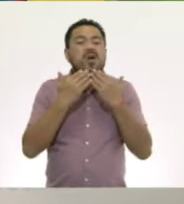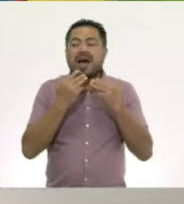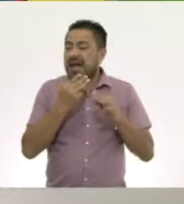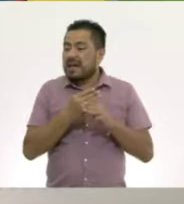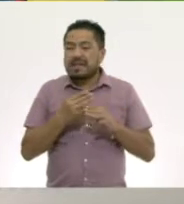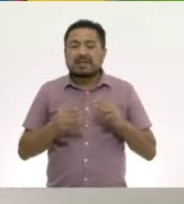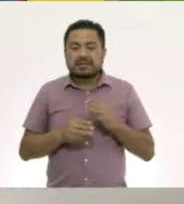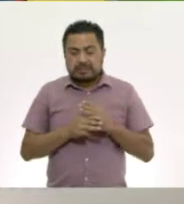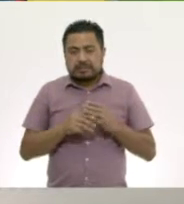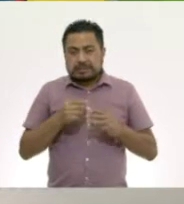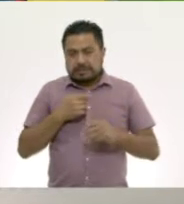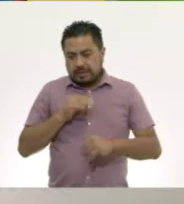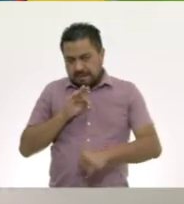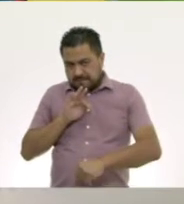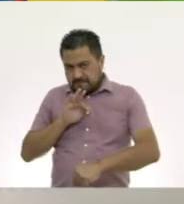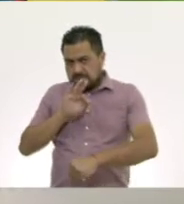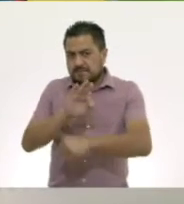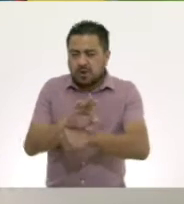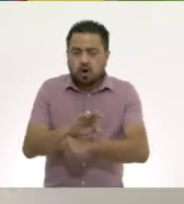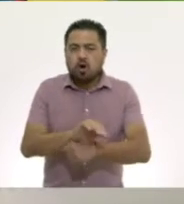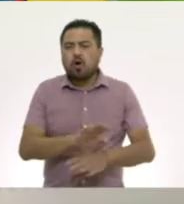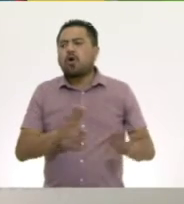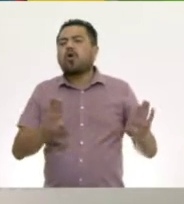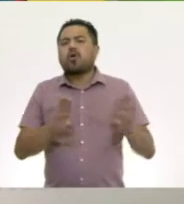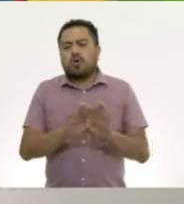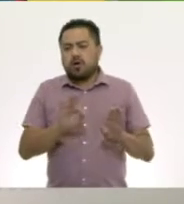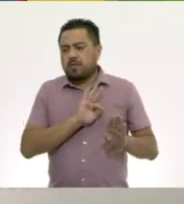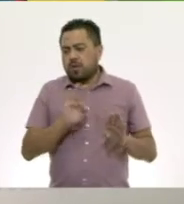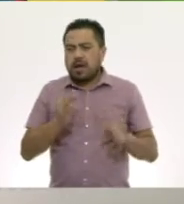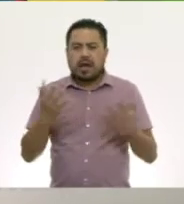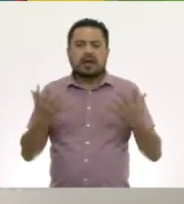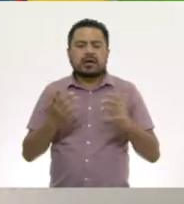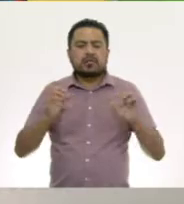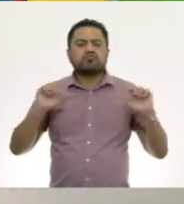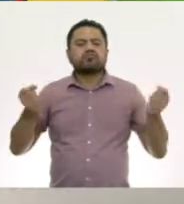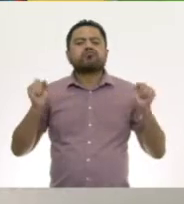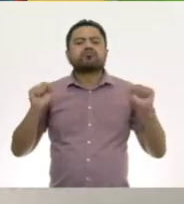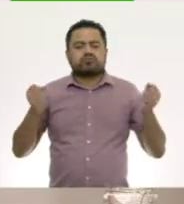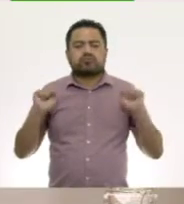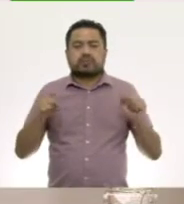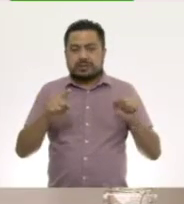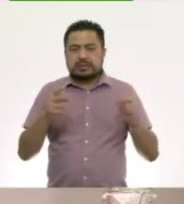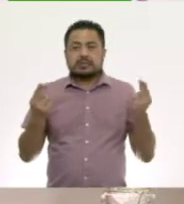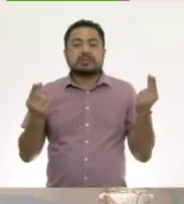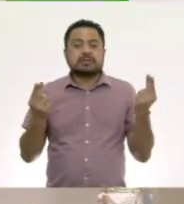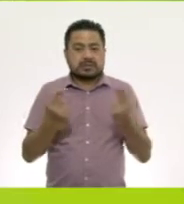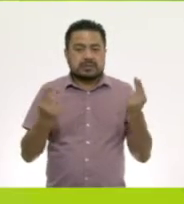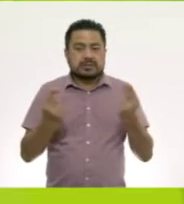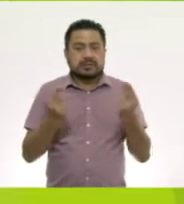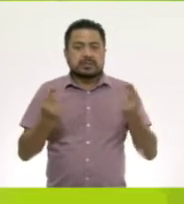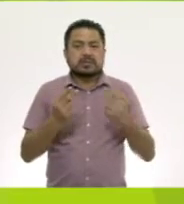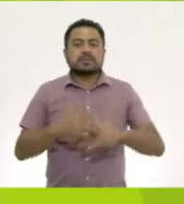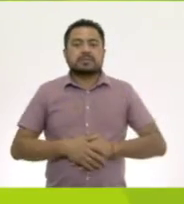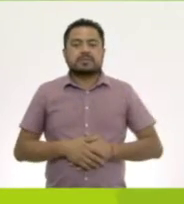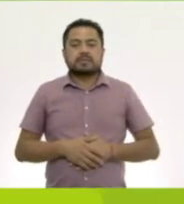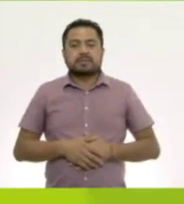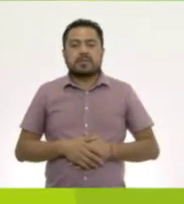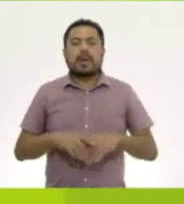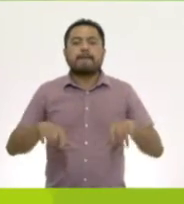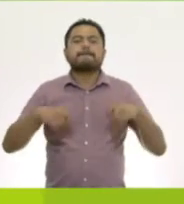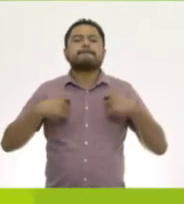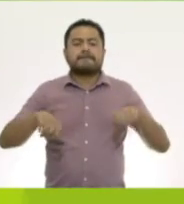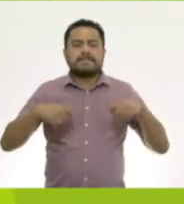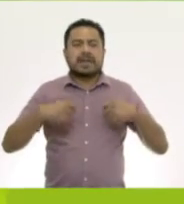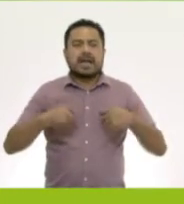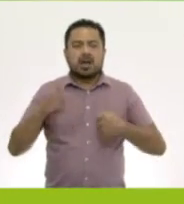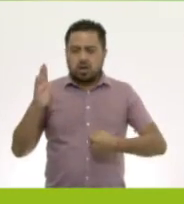materiales, te vamos a dar otra opción de cómo elaborar una zonaja. Necesitarás... ...un frasco de plástico